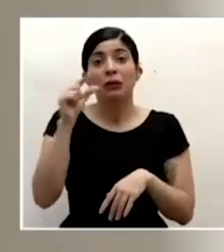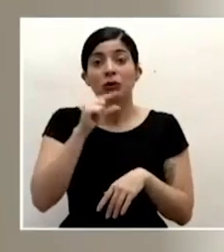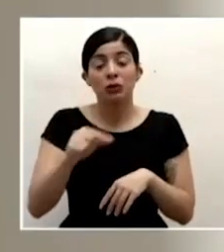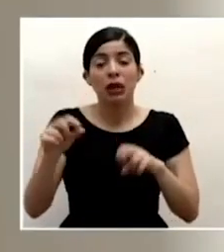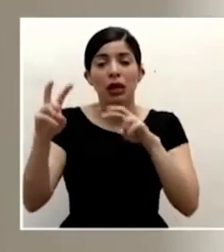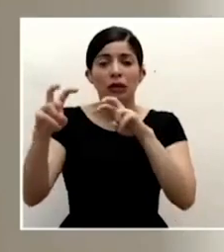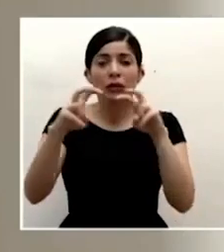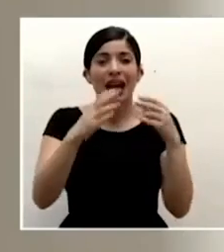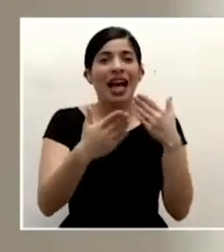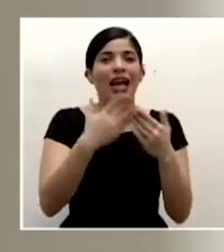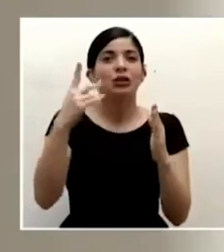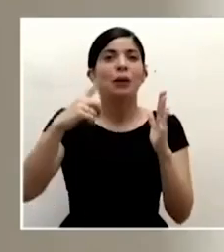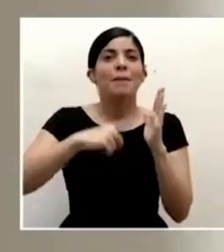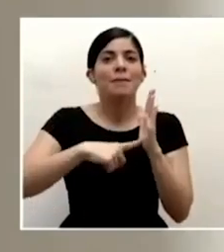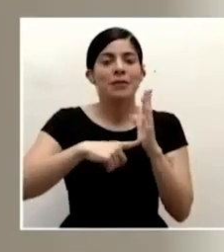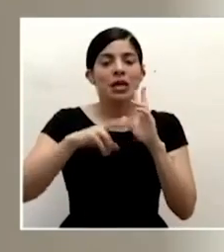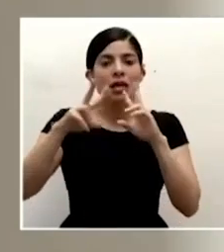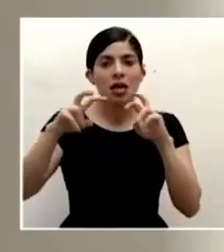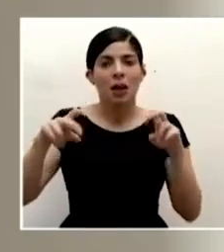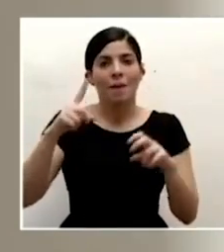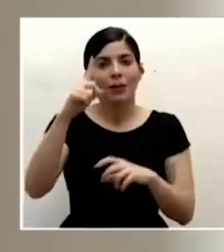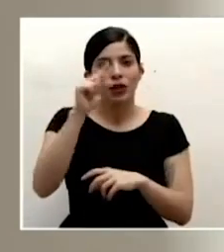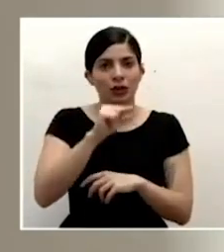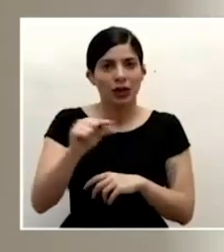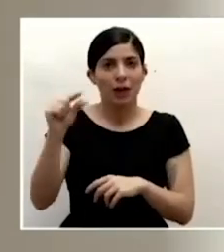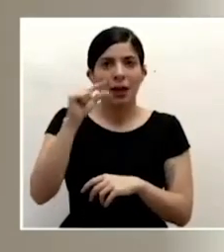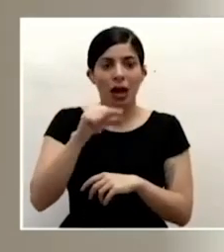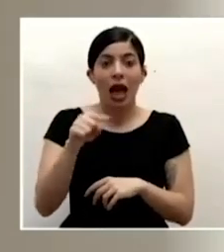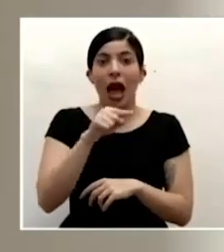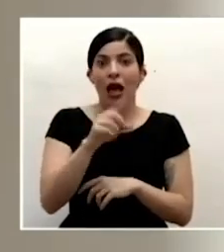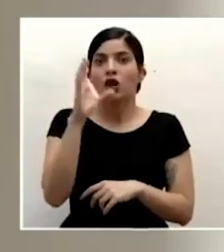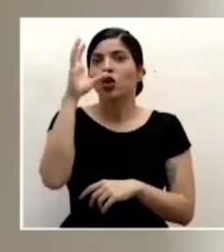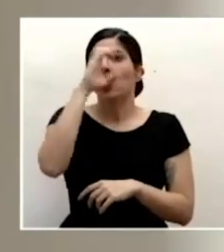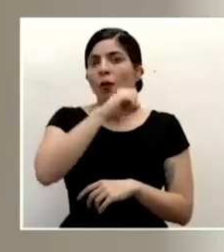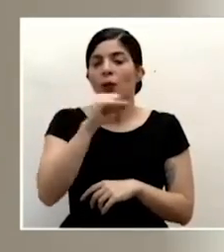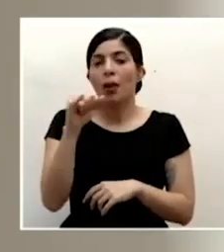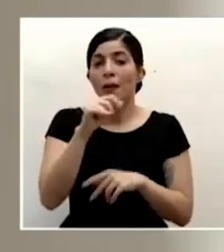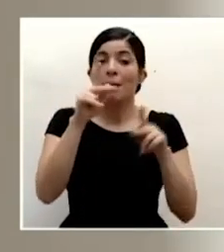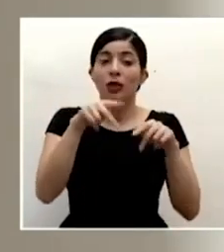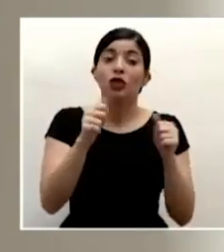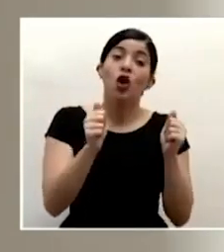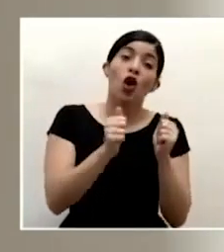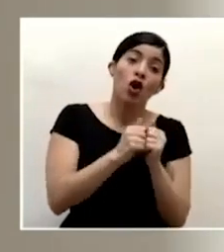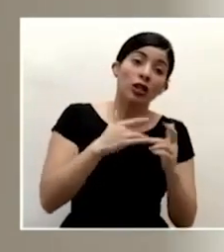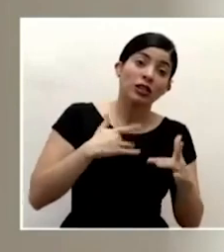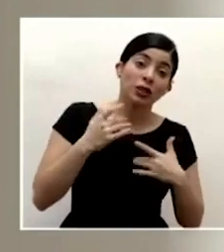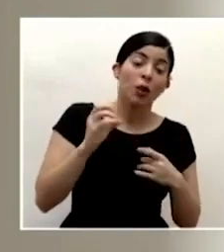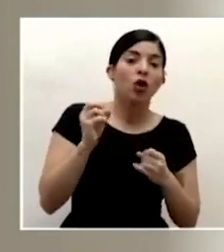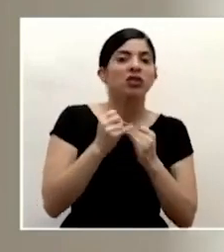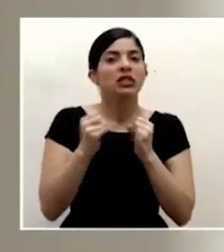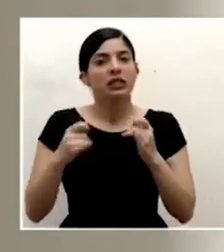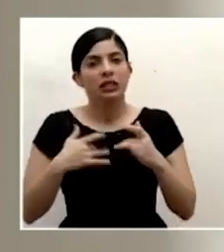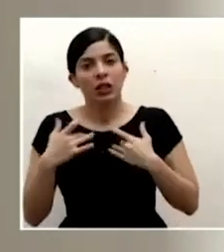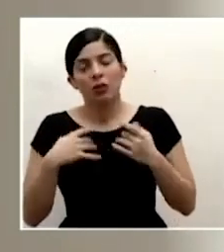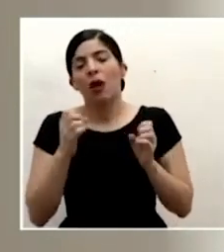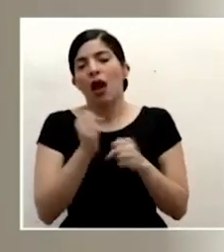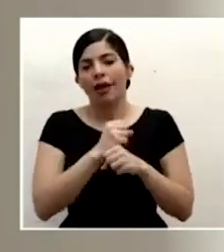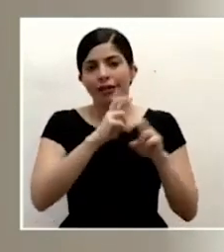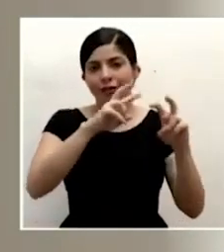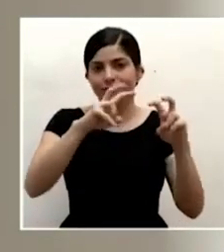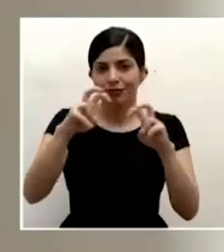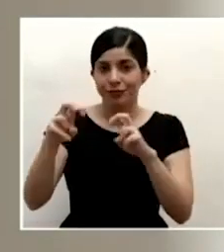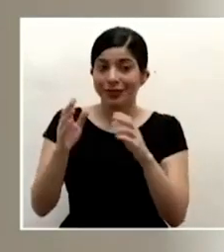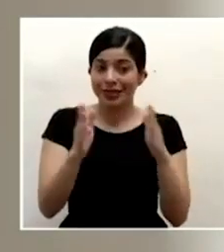por semana y que ahí contemplamos también personas sin síntomas además de eso ya estamos considerando también